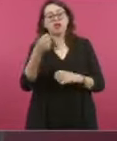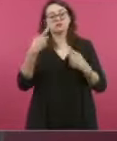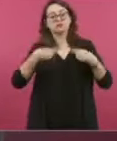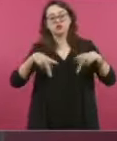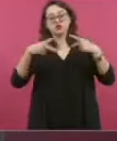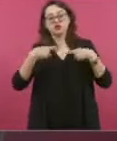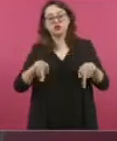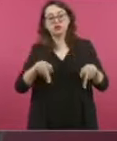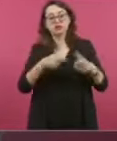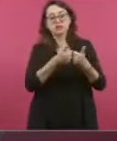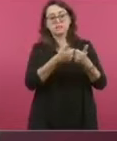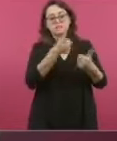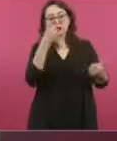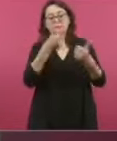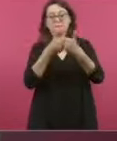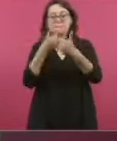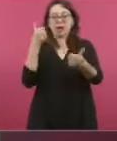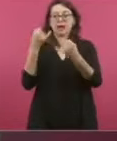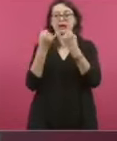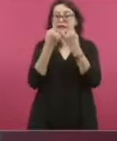Que no haya cacicazgos.